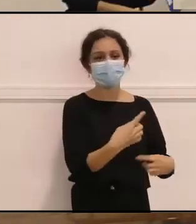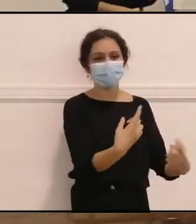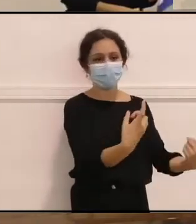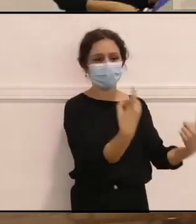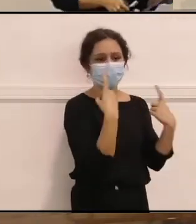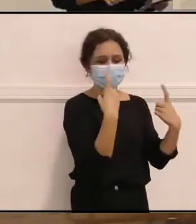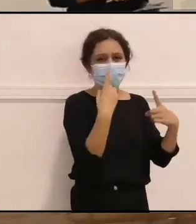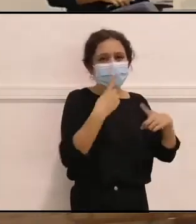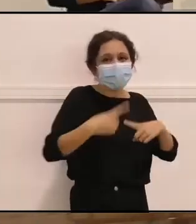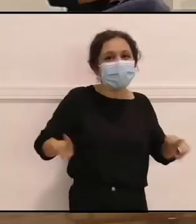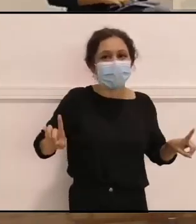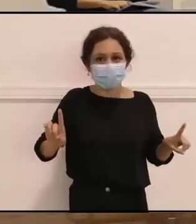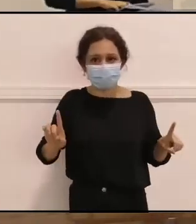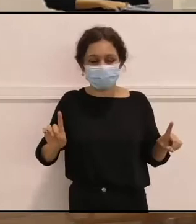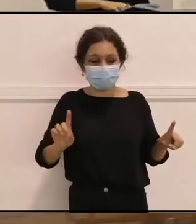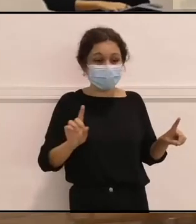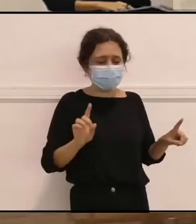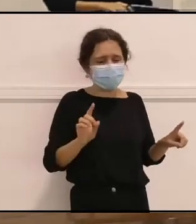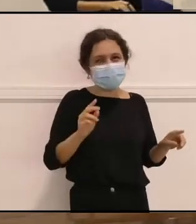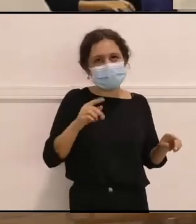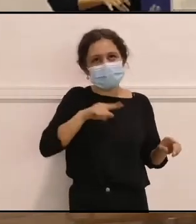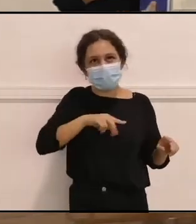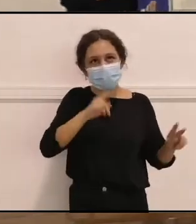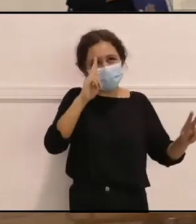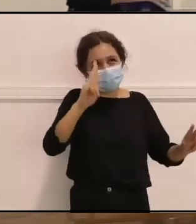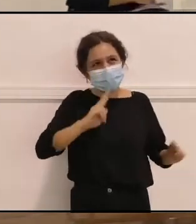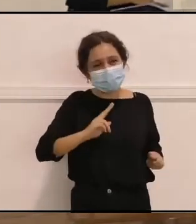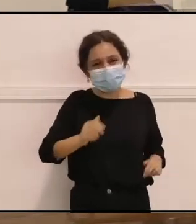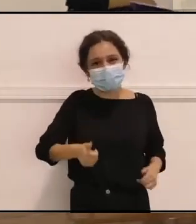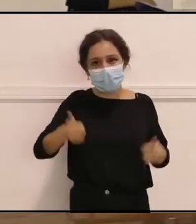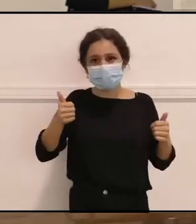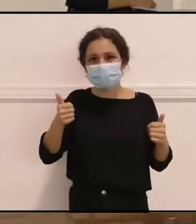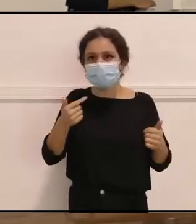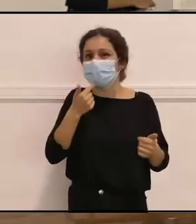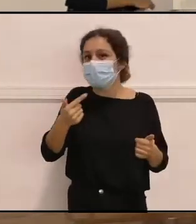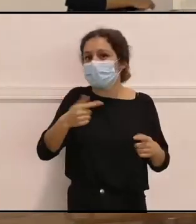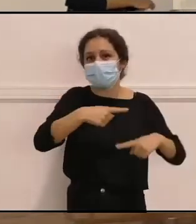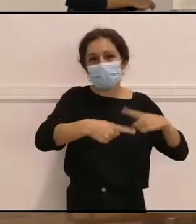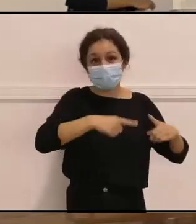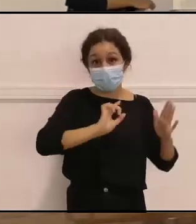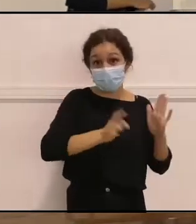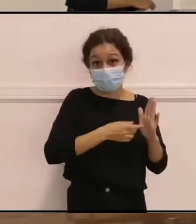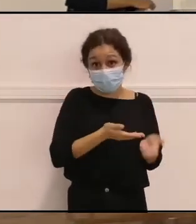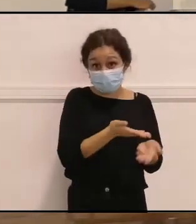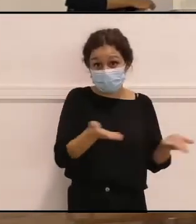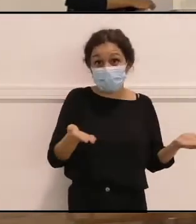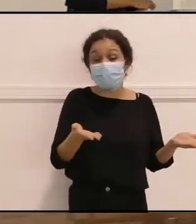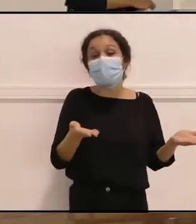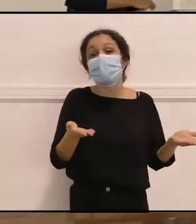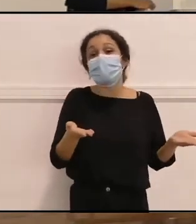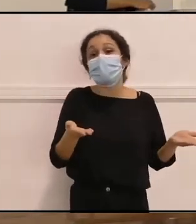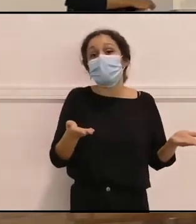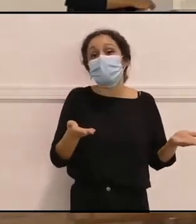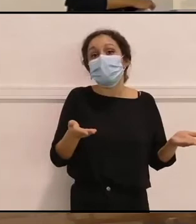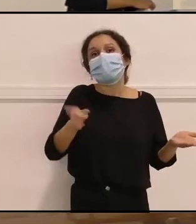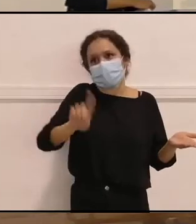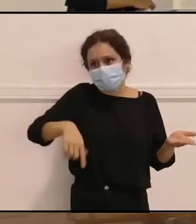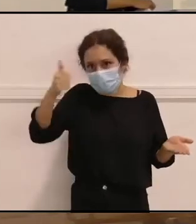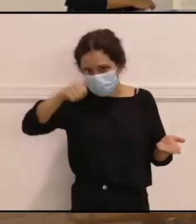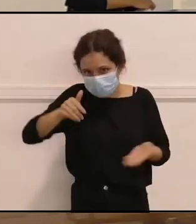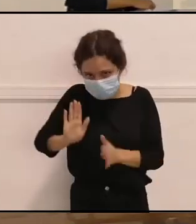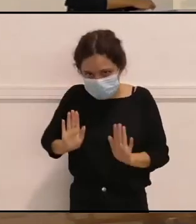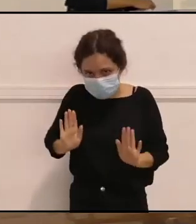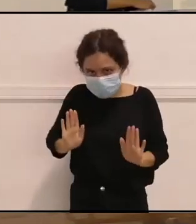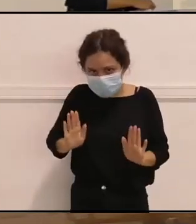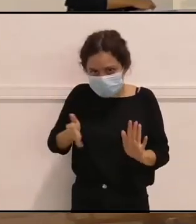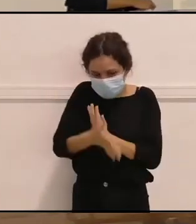distinta y siento que me han respetado como más, así que yo diría que toda mi familia, hasta los hombres también, ¿no?